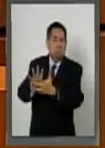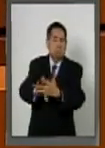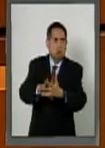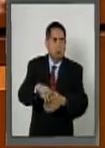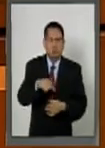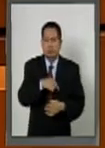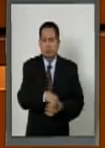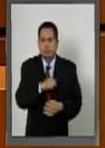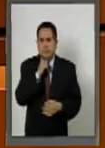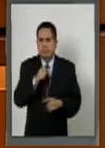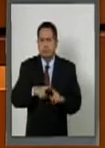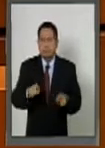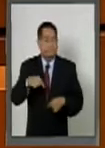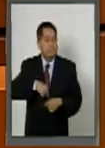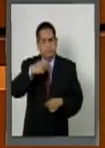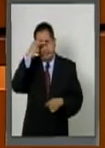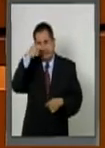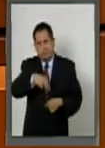¿Y qué pasa en México?